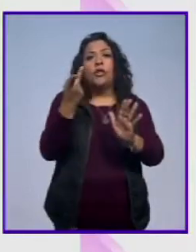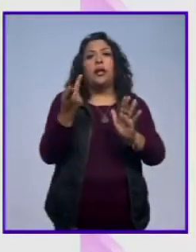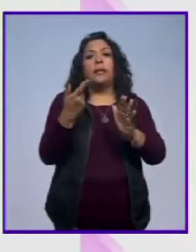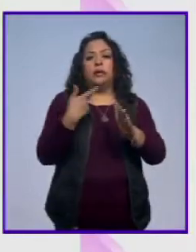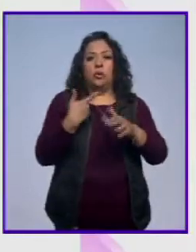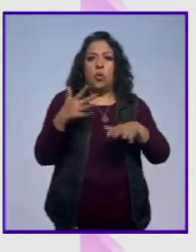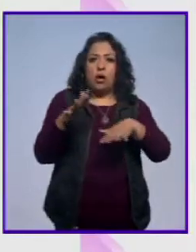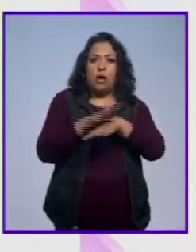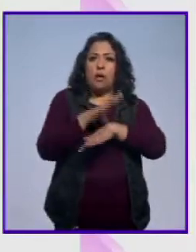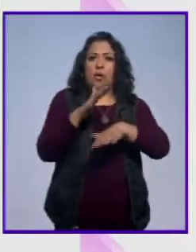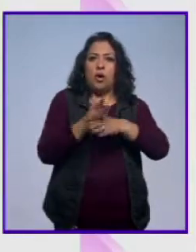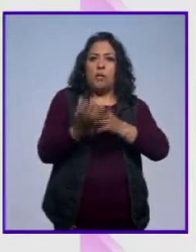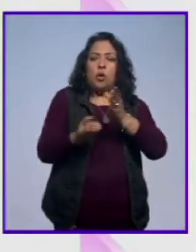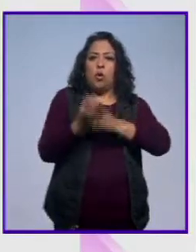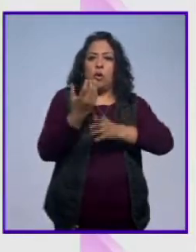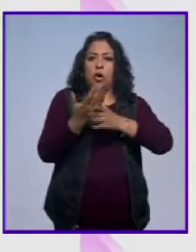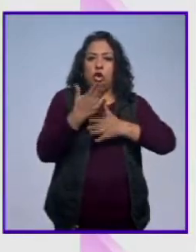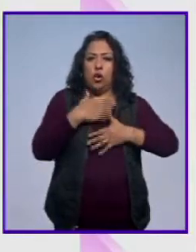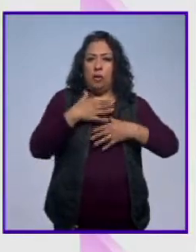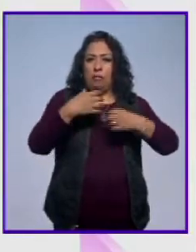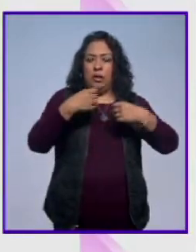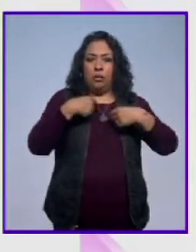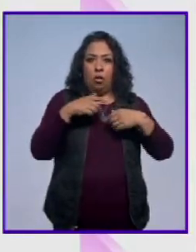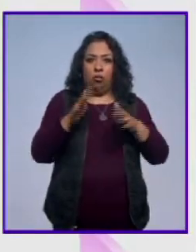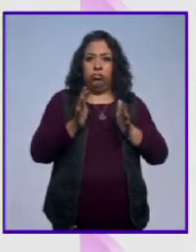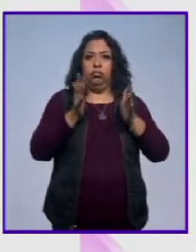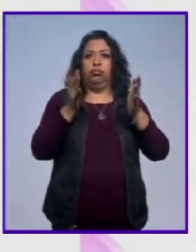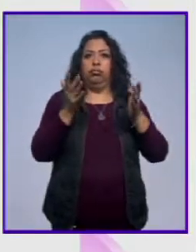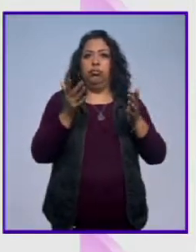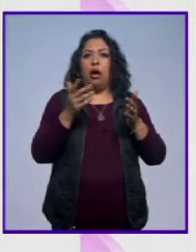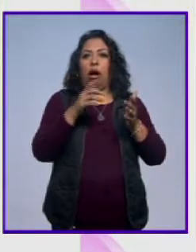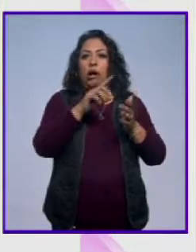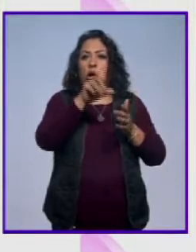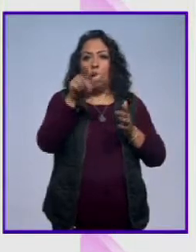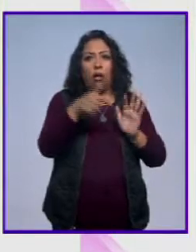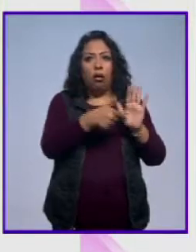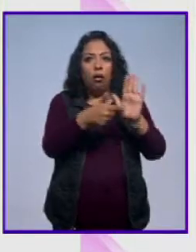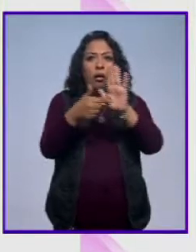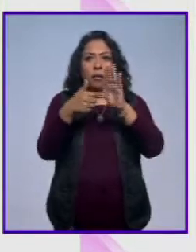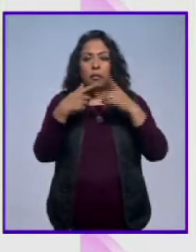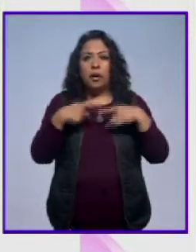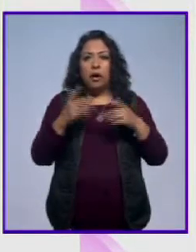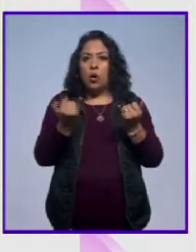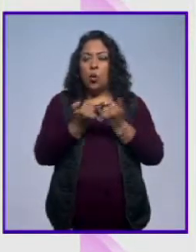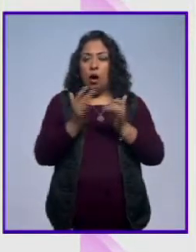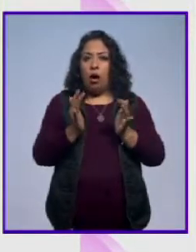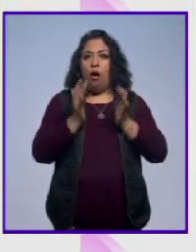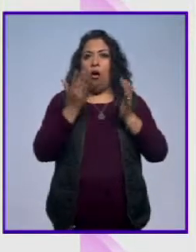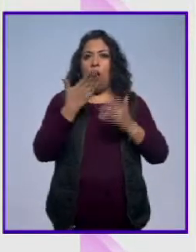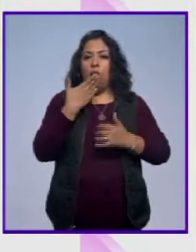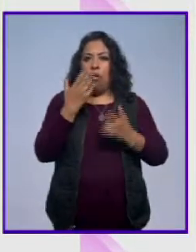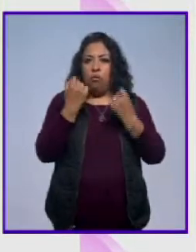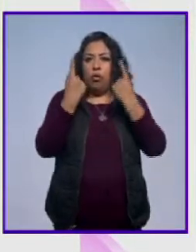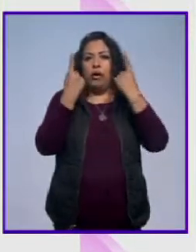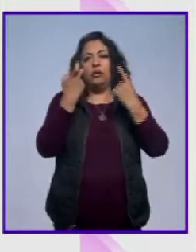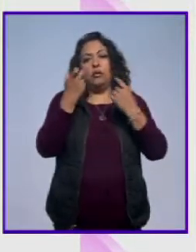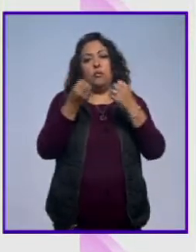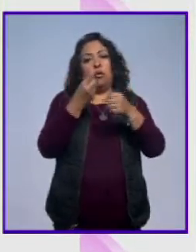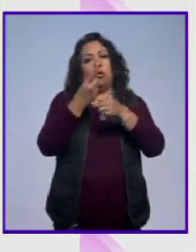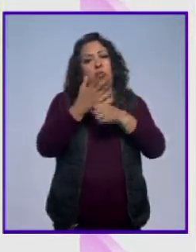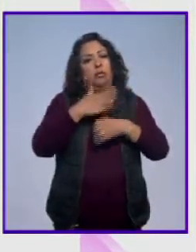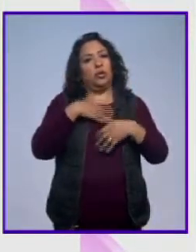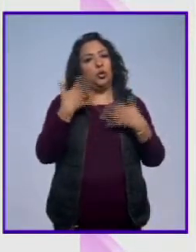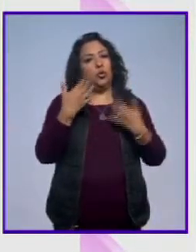sorprendiendo a mí mismo como artista, y por lo tanto, pues, a los espectadores, y he tenido la oportunidad de hacerlo, cosa que es un privilegio.